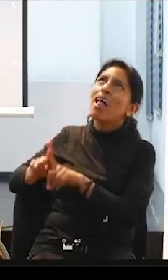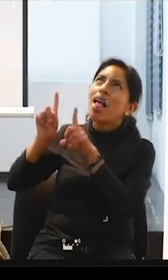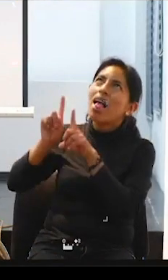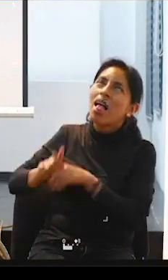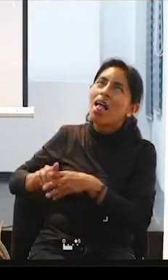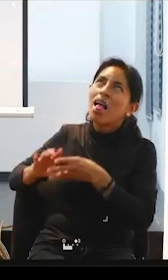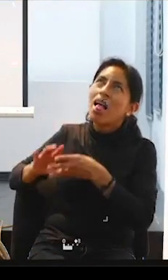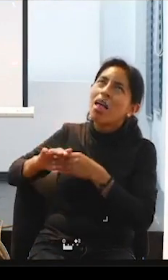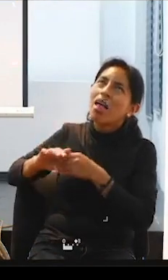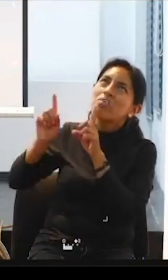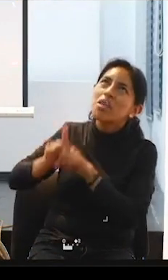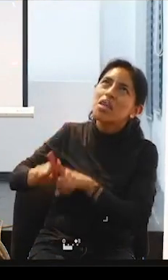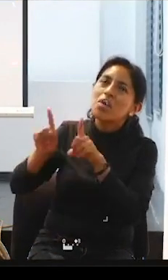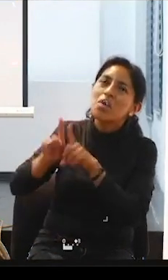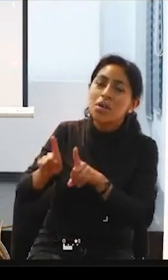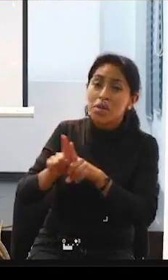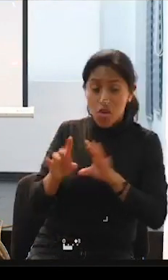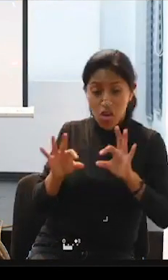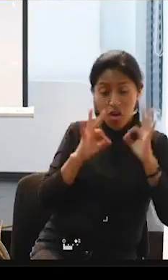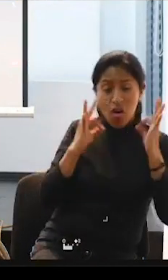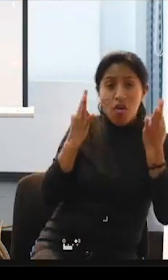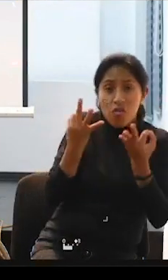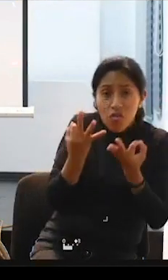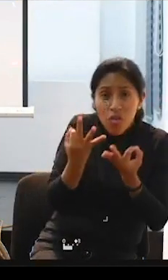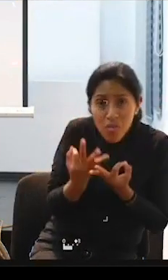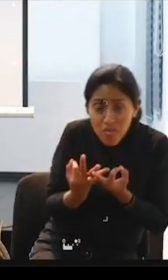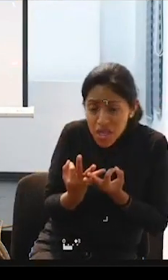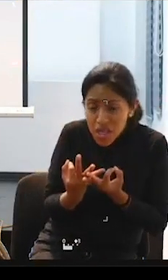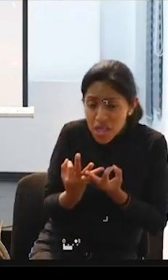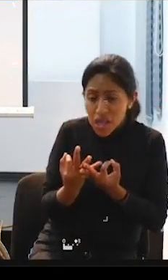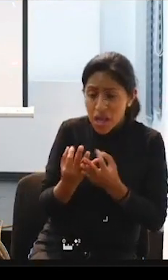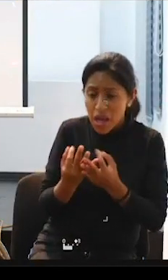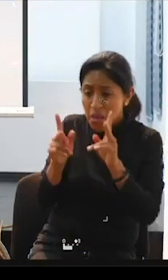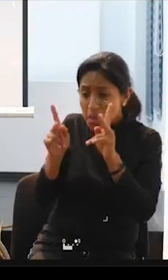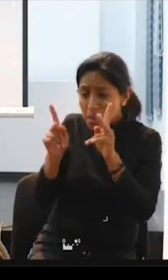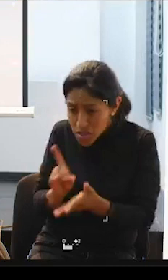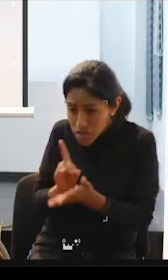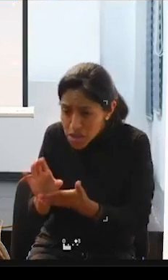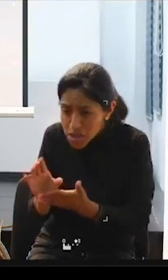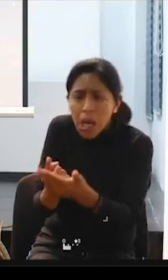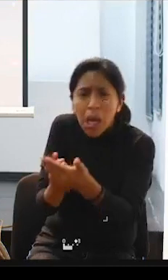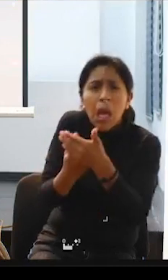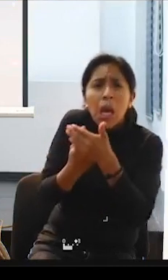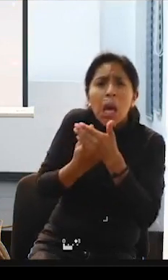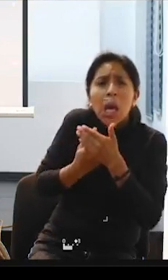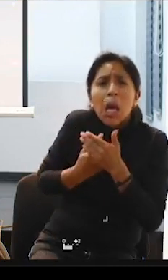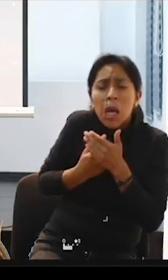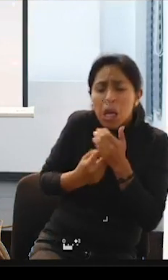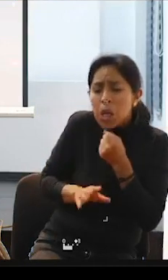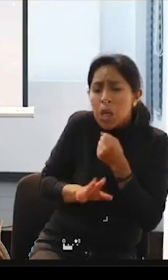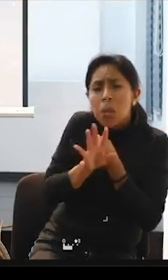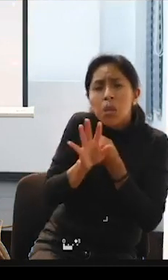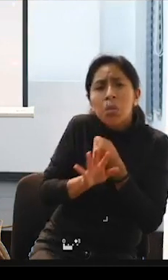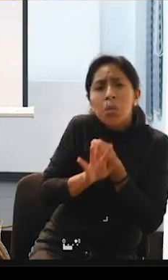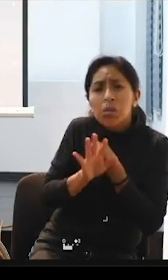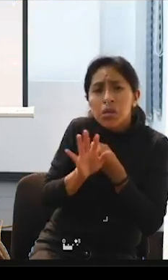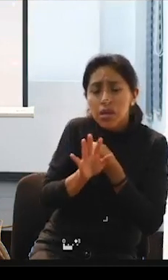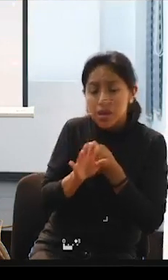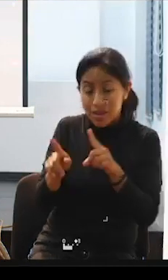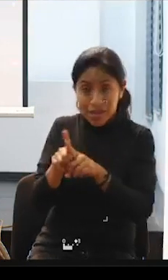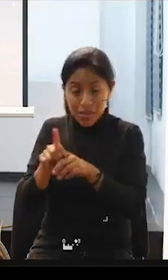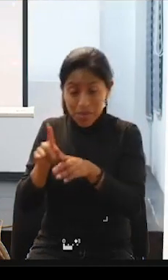protegían a sus hijos, a sus hijas, a sus familiares, y los trabajadores sociales, las trabajadoras sociales,